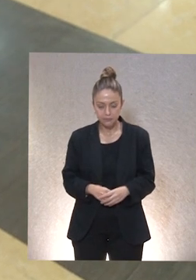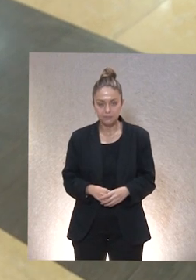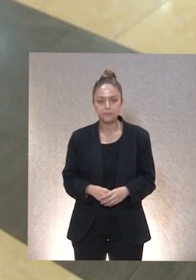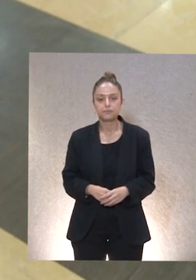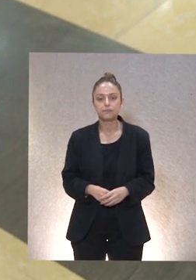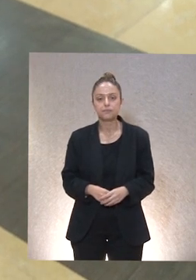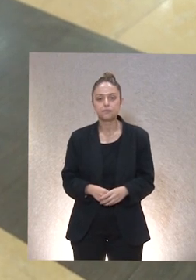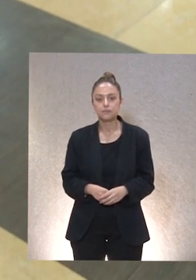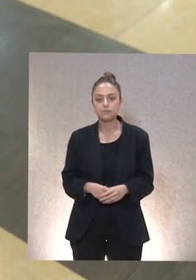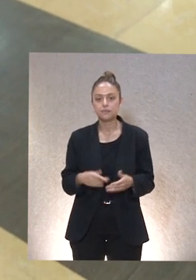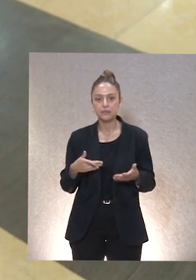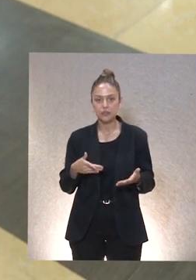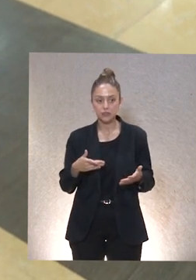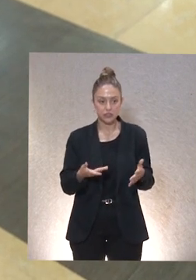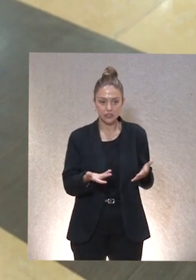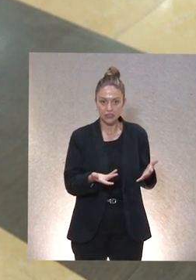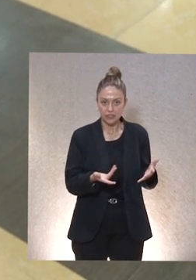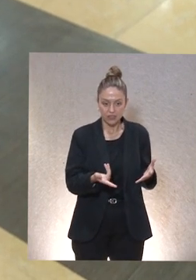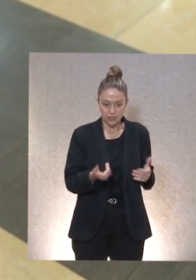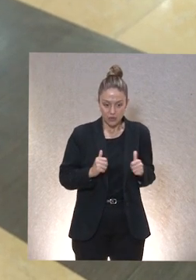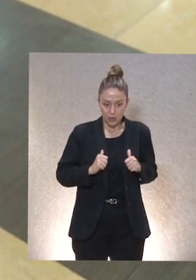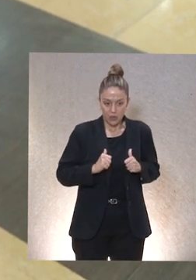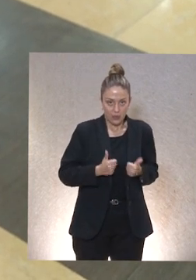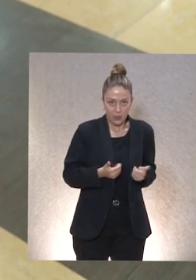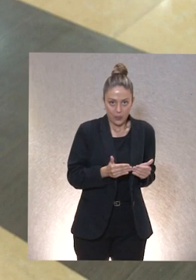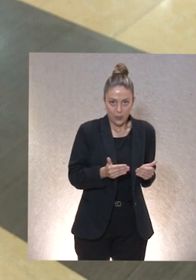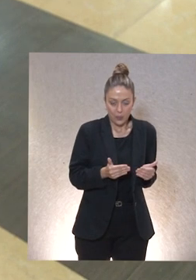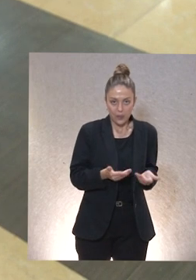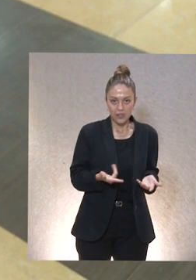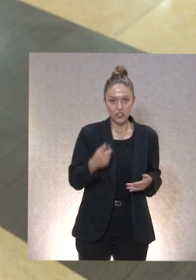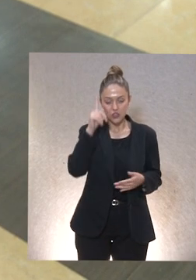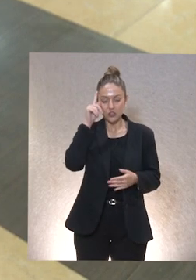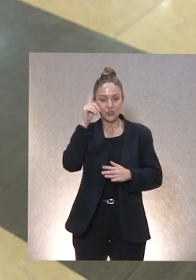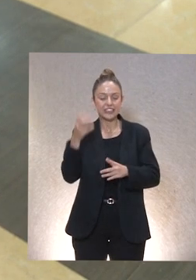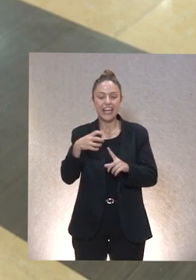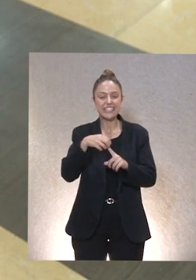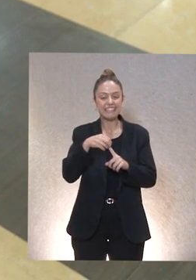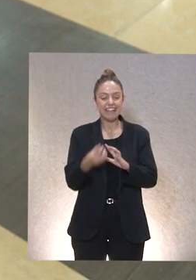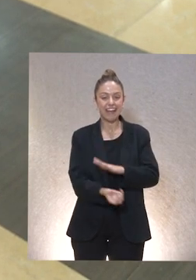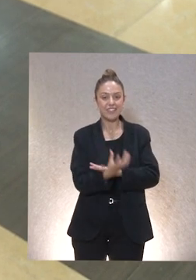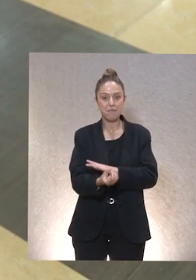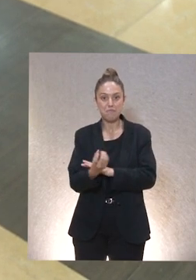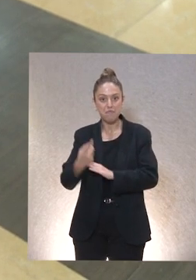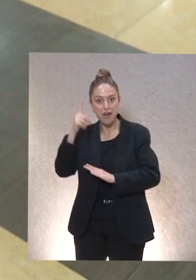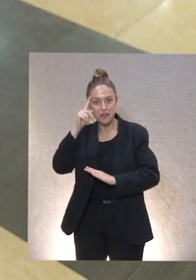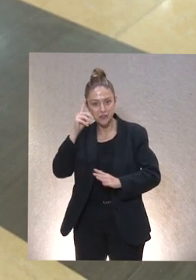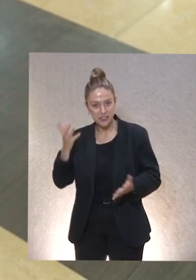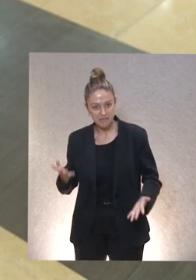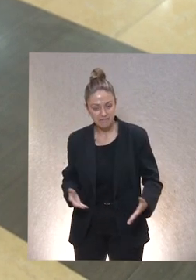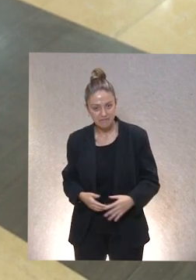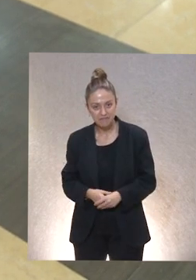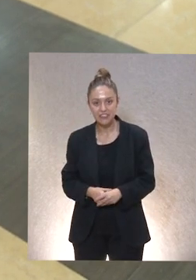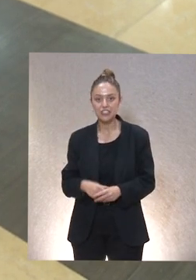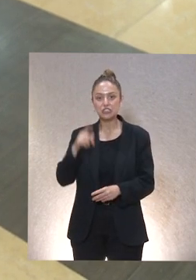Esto es un semillero que ha generado una vez más, no sé cuántas setas van a crecer después de este instante, no sé